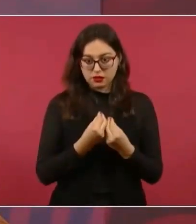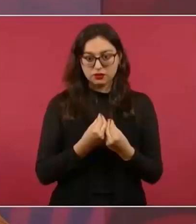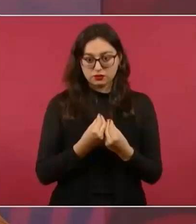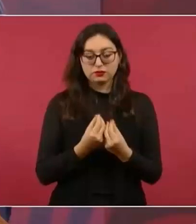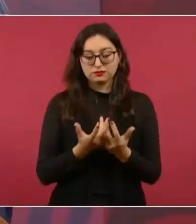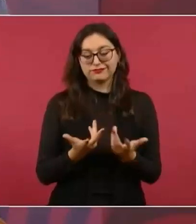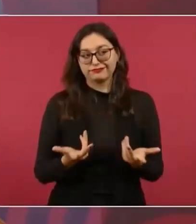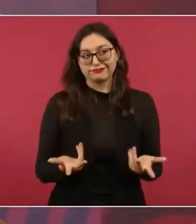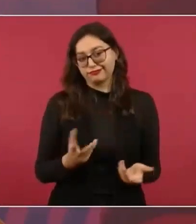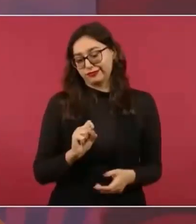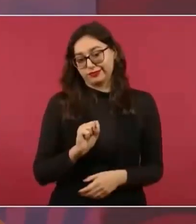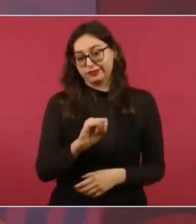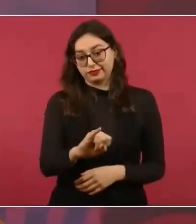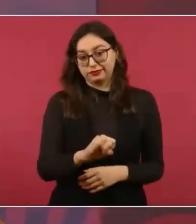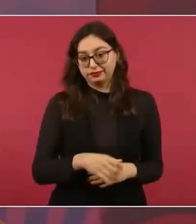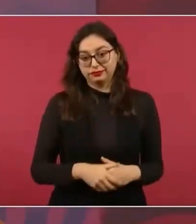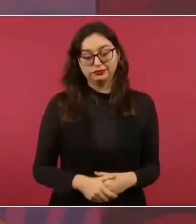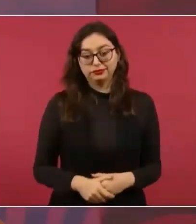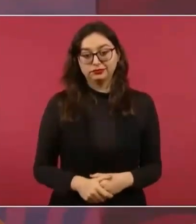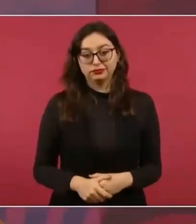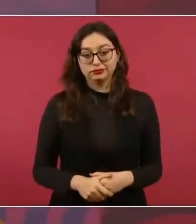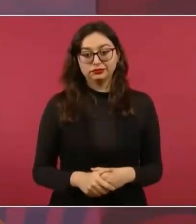vean los policías,